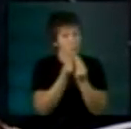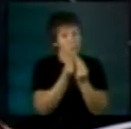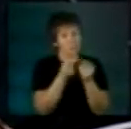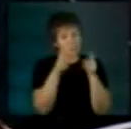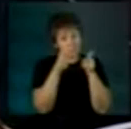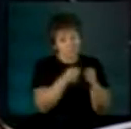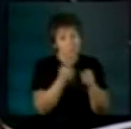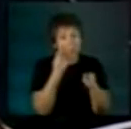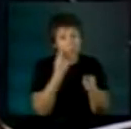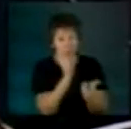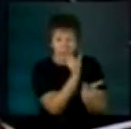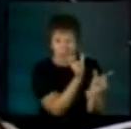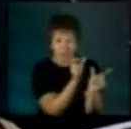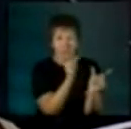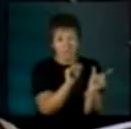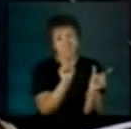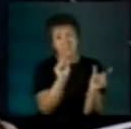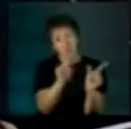cualitativas.